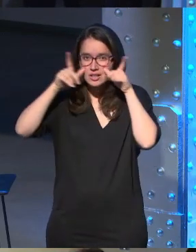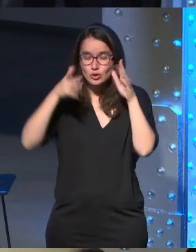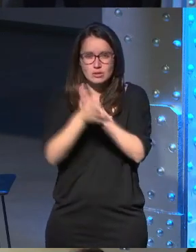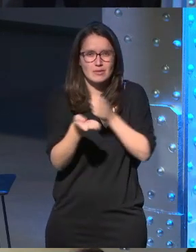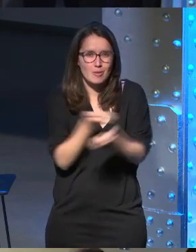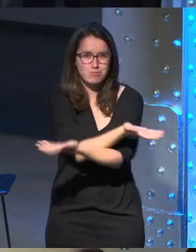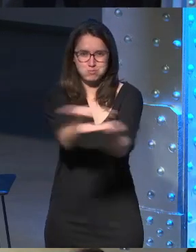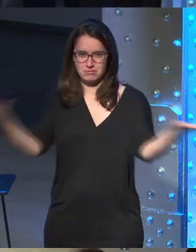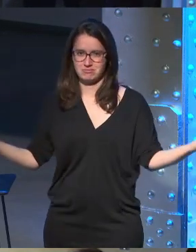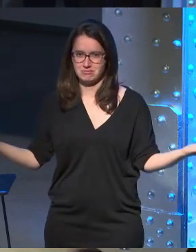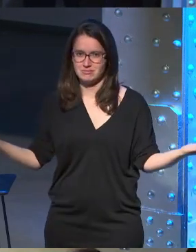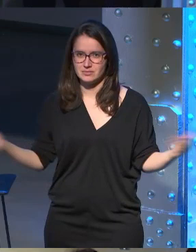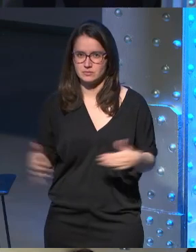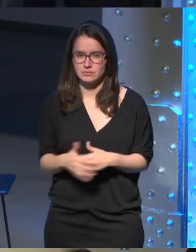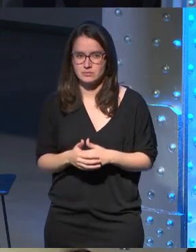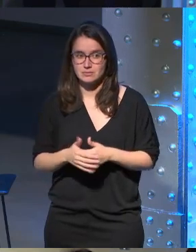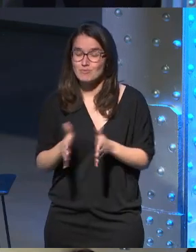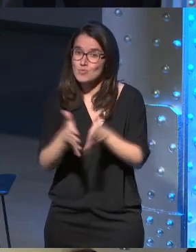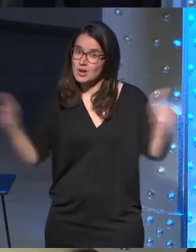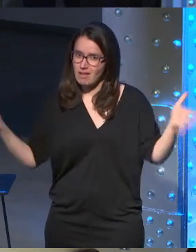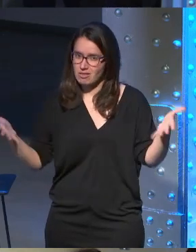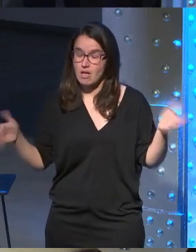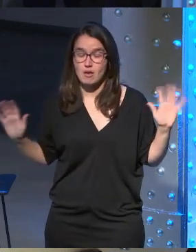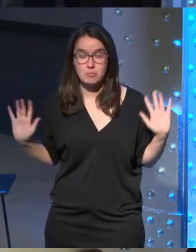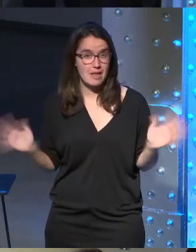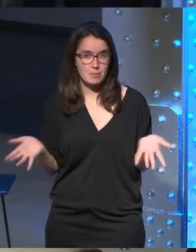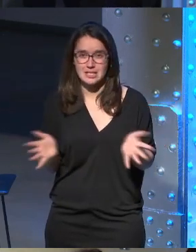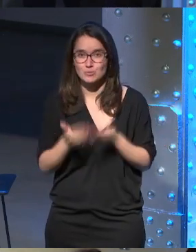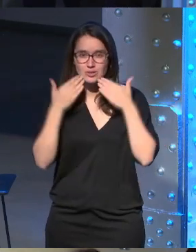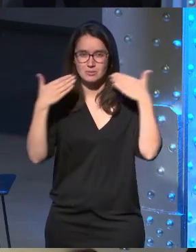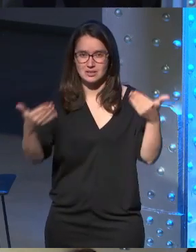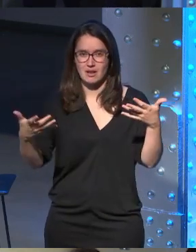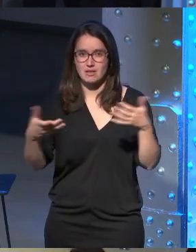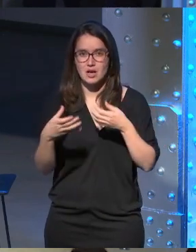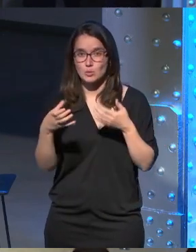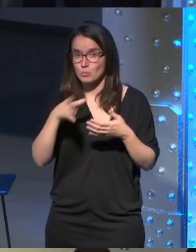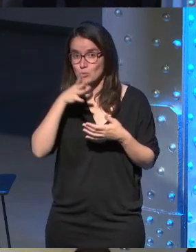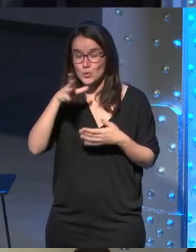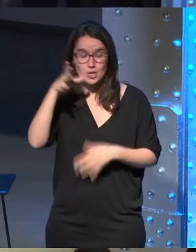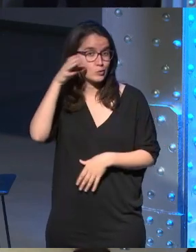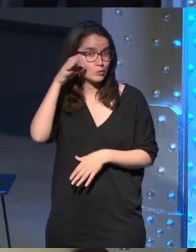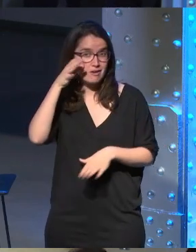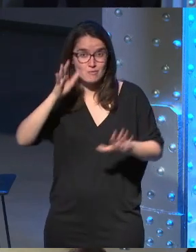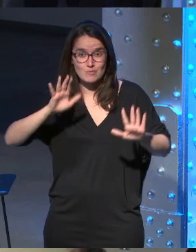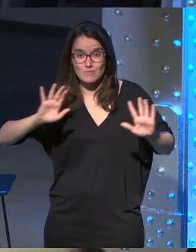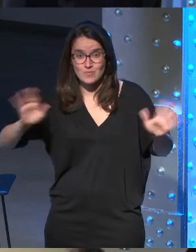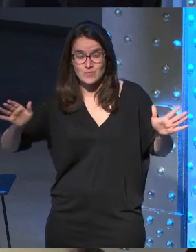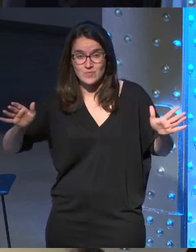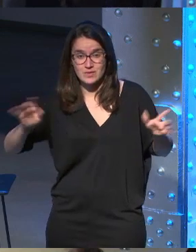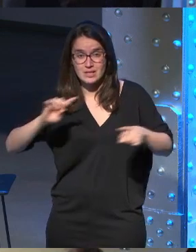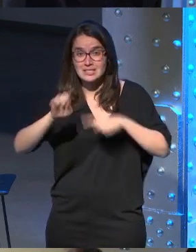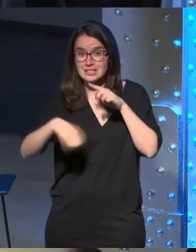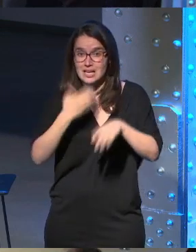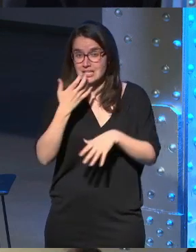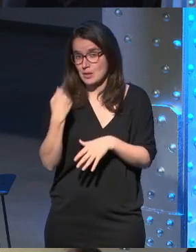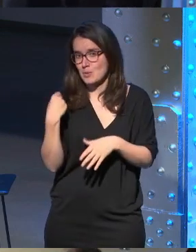posibilidades enorme enorme así que nada muchísimas gracias por escucharme y luego después si queréis hacernos